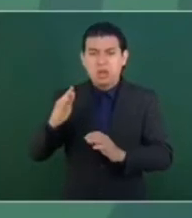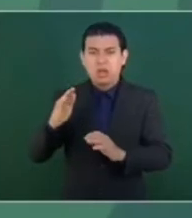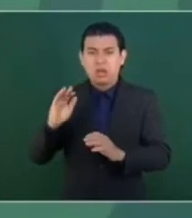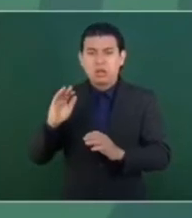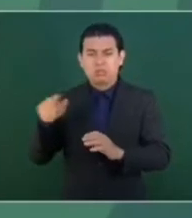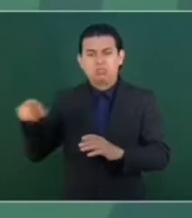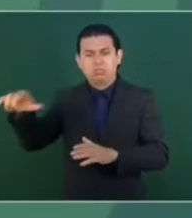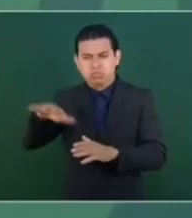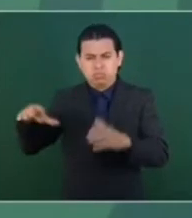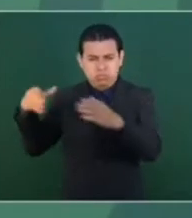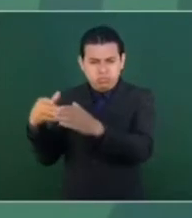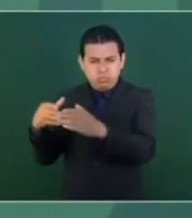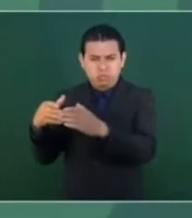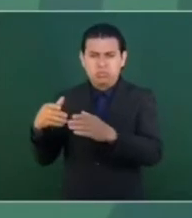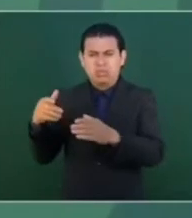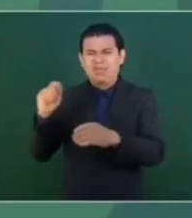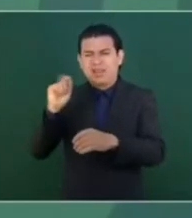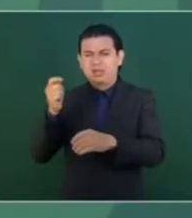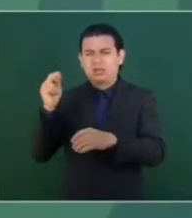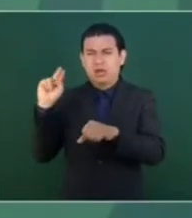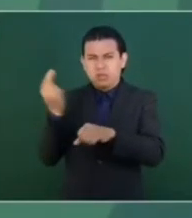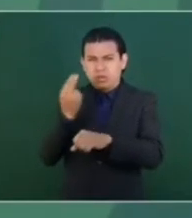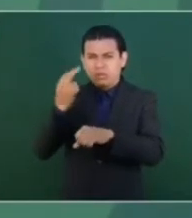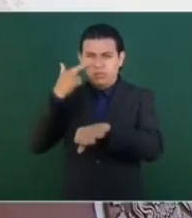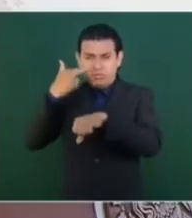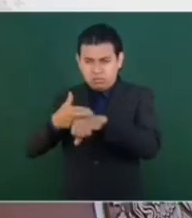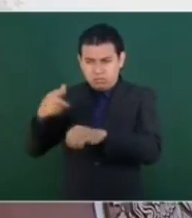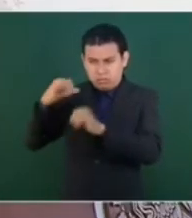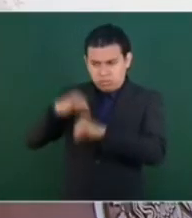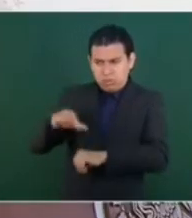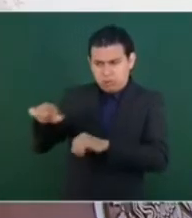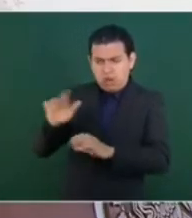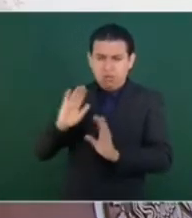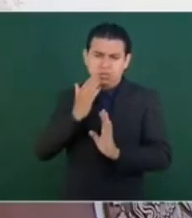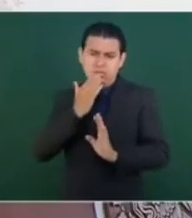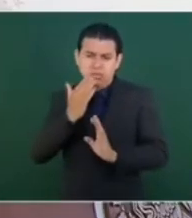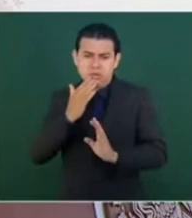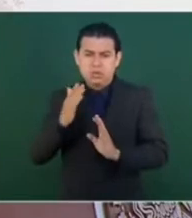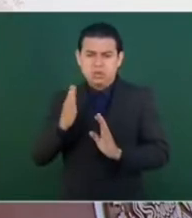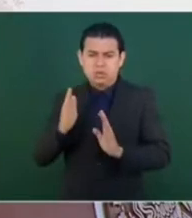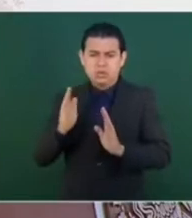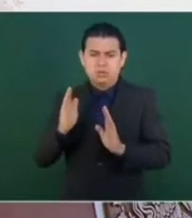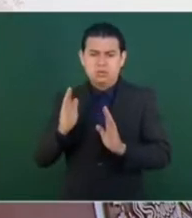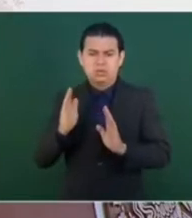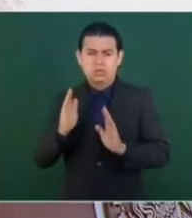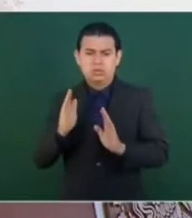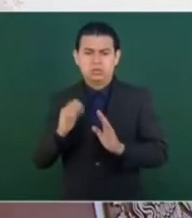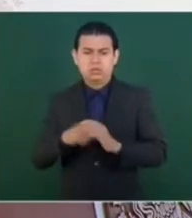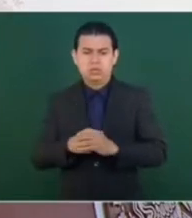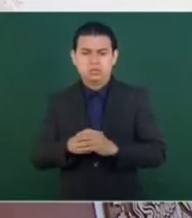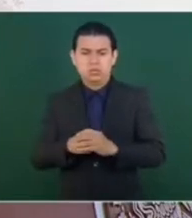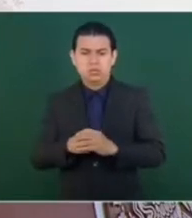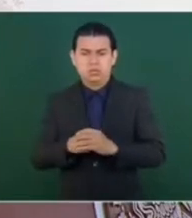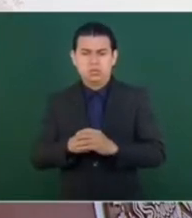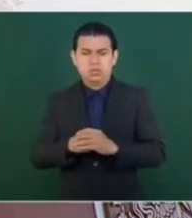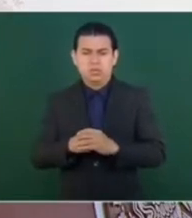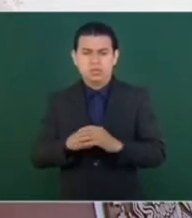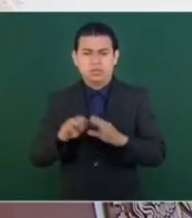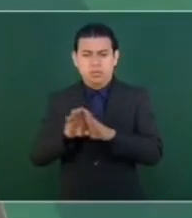o académicos. No ve lo que sacó la señora Dreser,